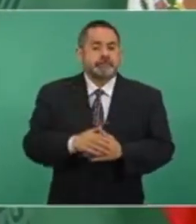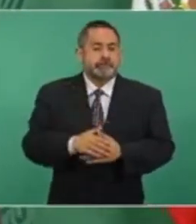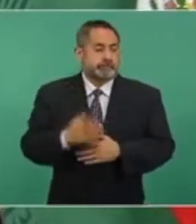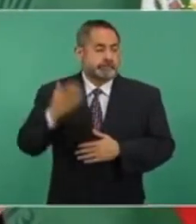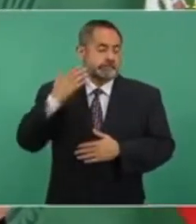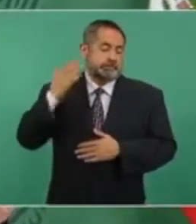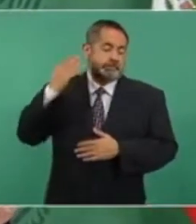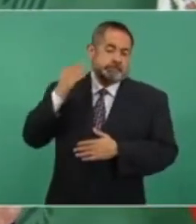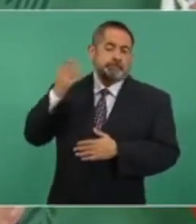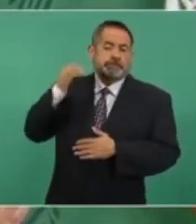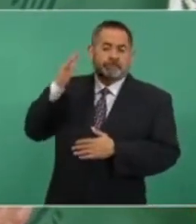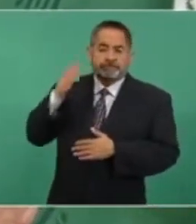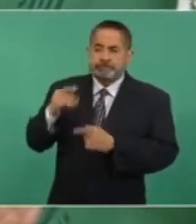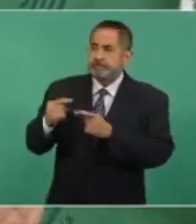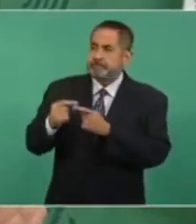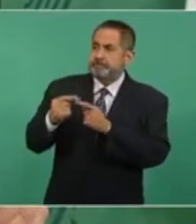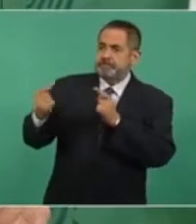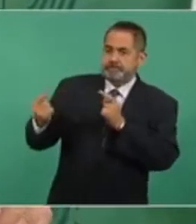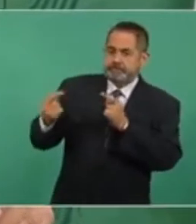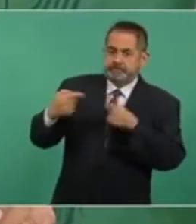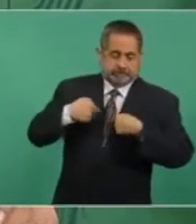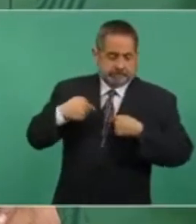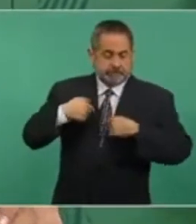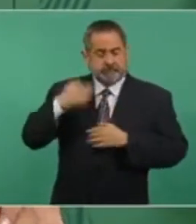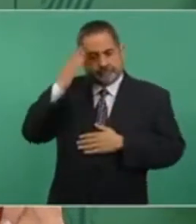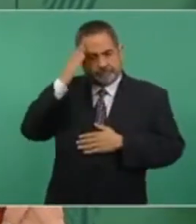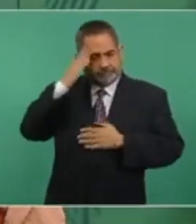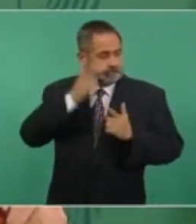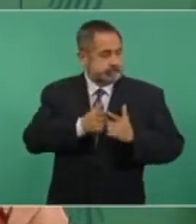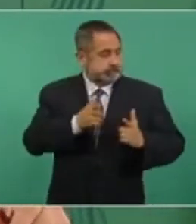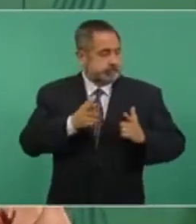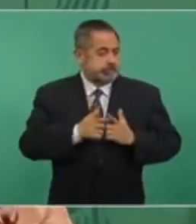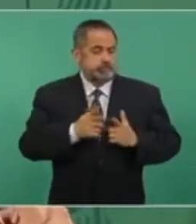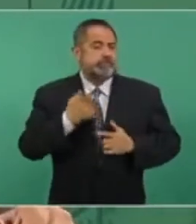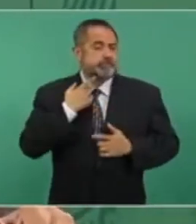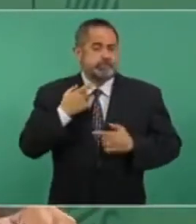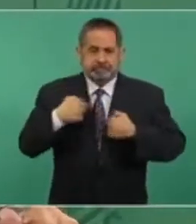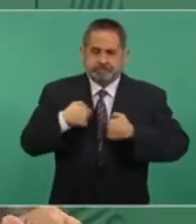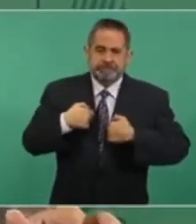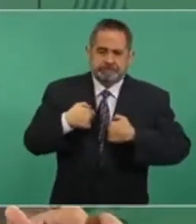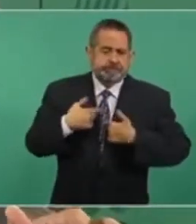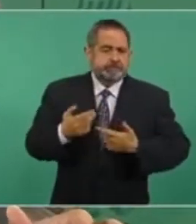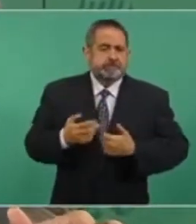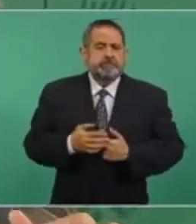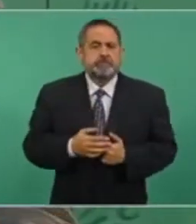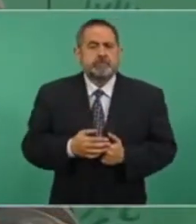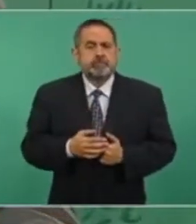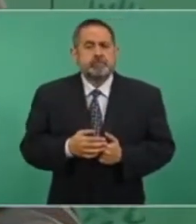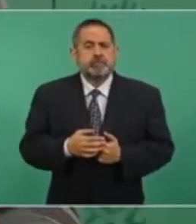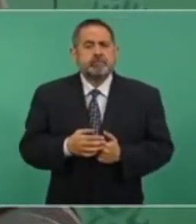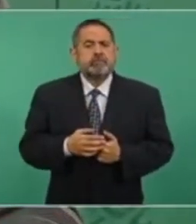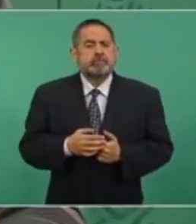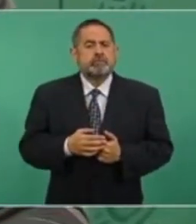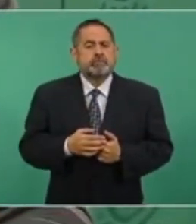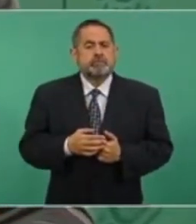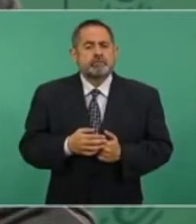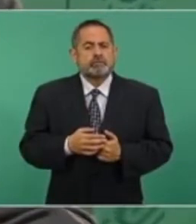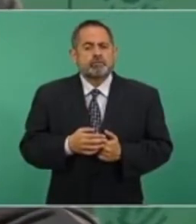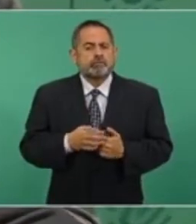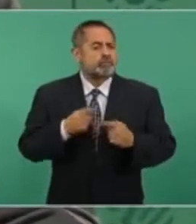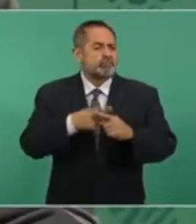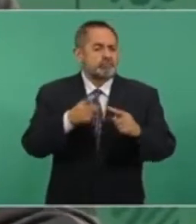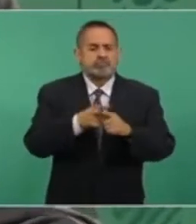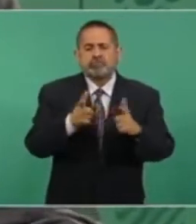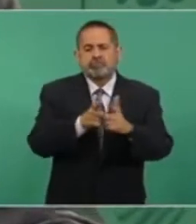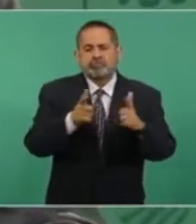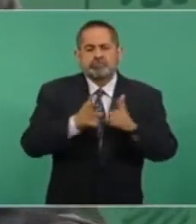oposición ser dirigente de partidos,